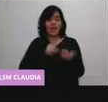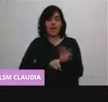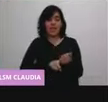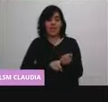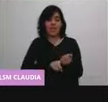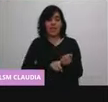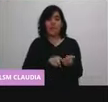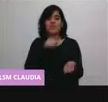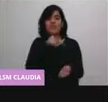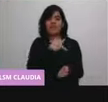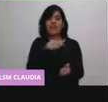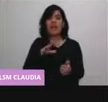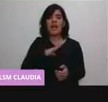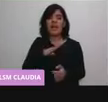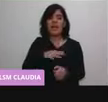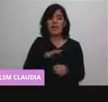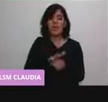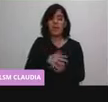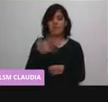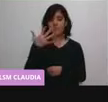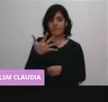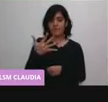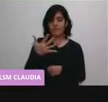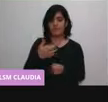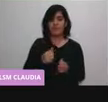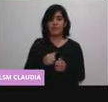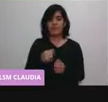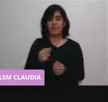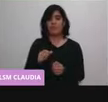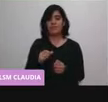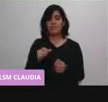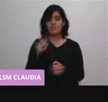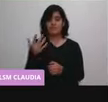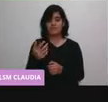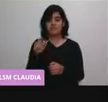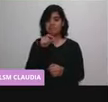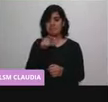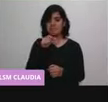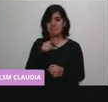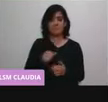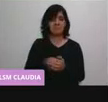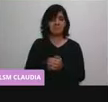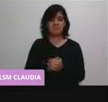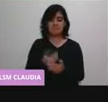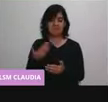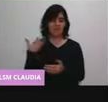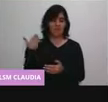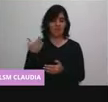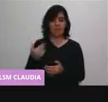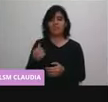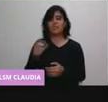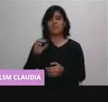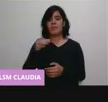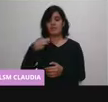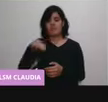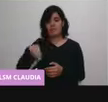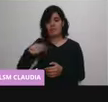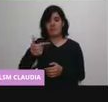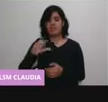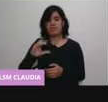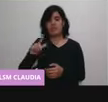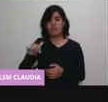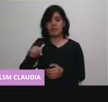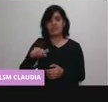V, pues son las mismas que tenemos. Cloruro de magnesio, cloruro de sodio,